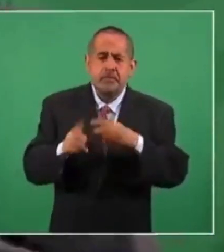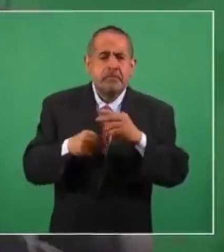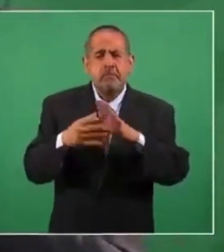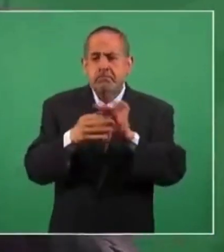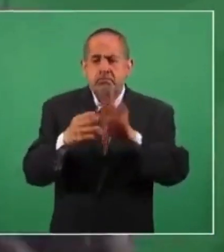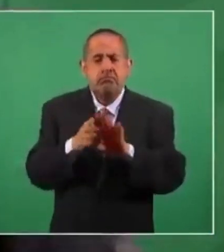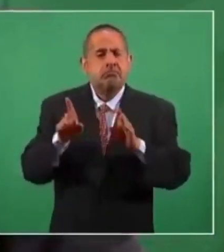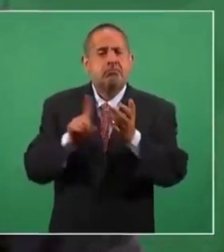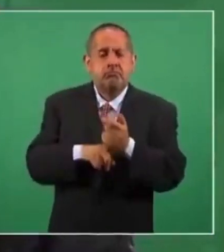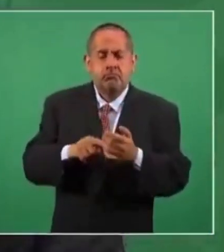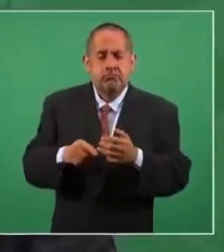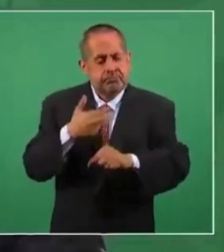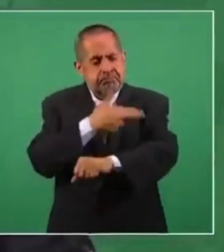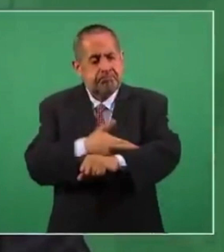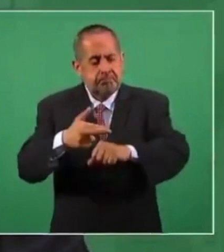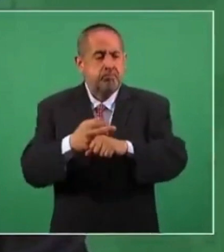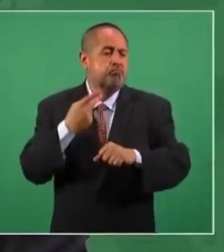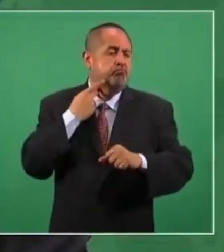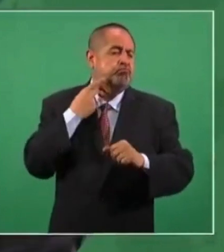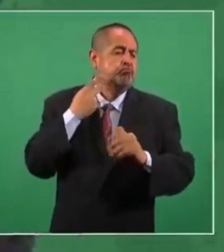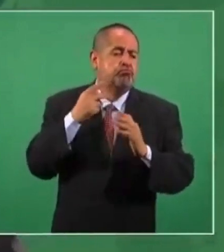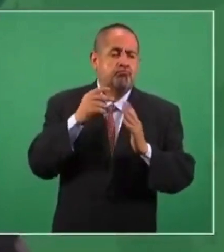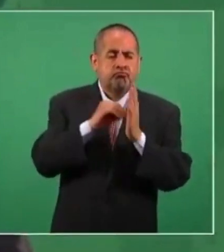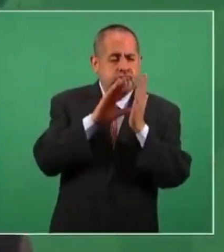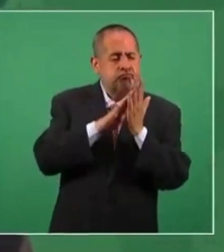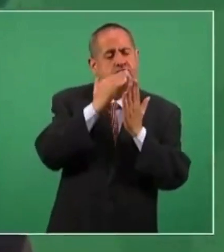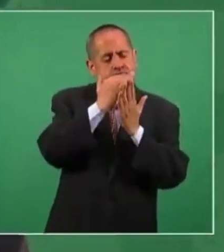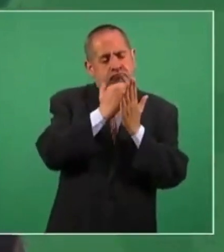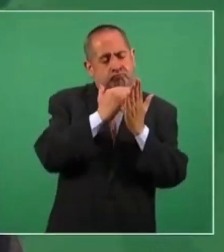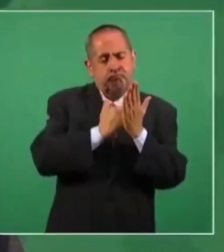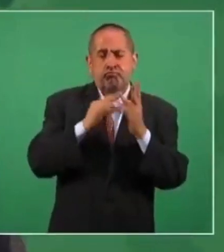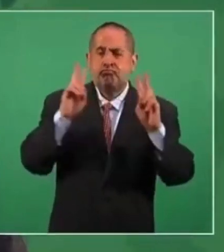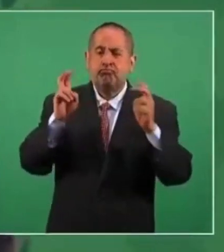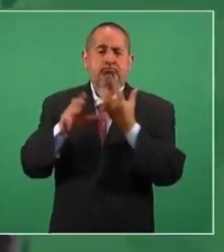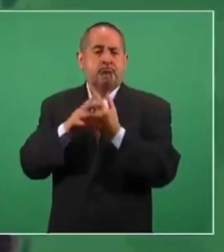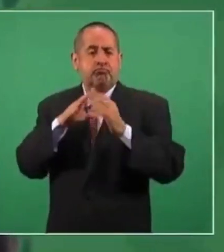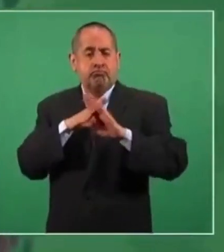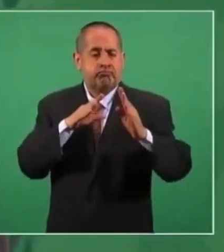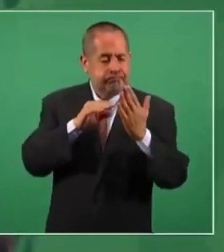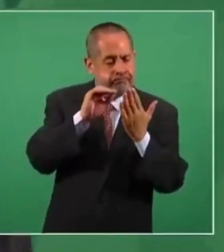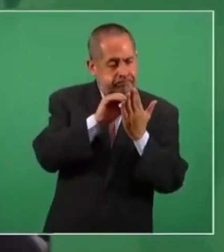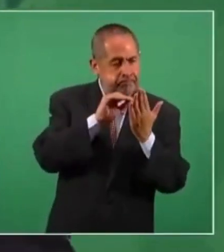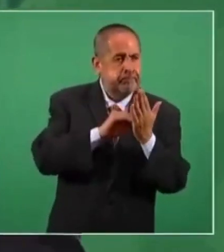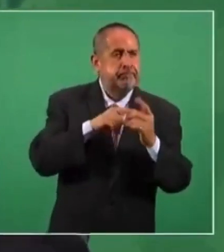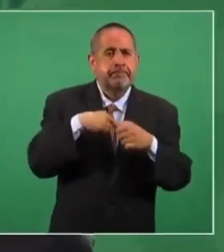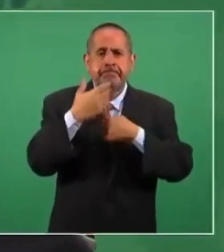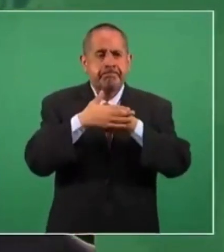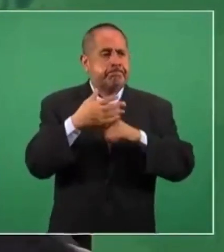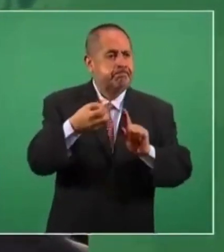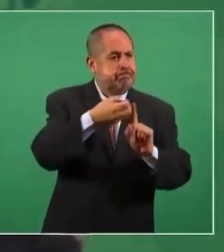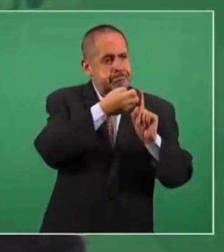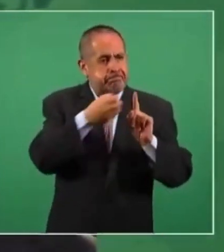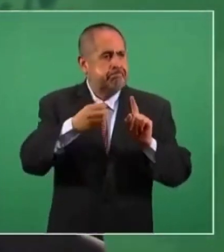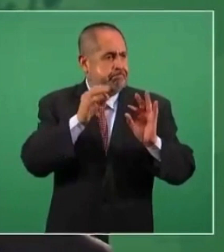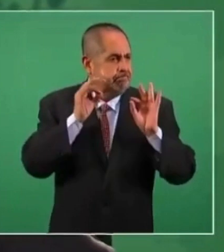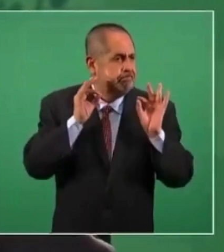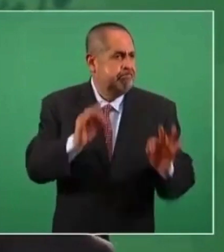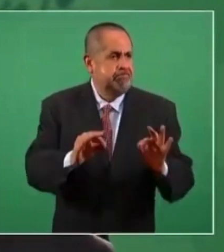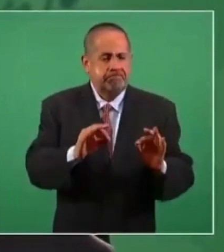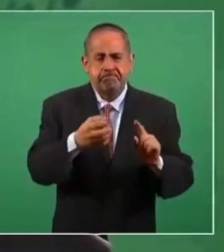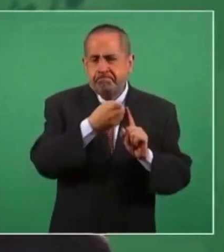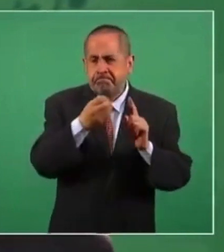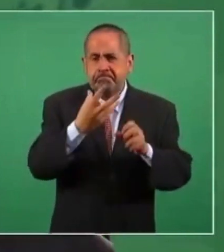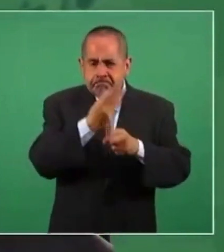su política migratoria, el ordenar la